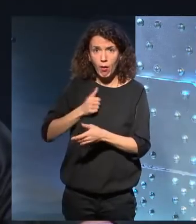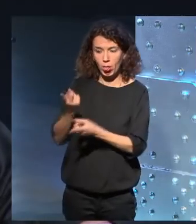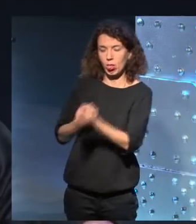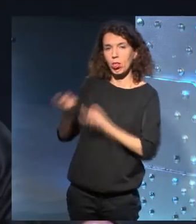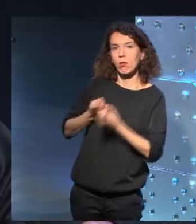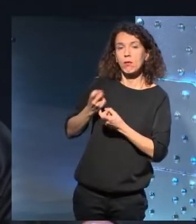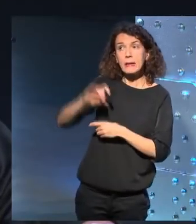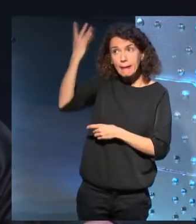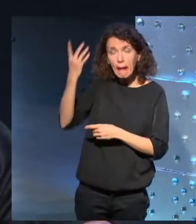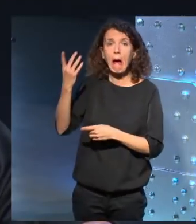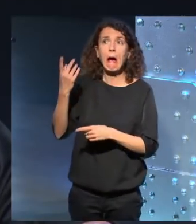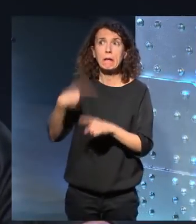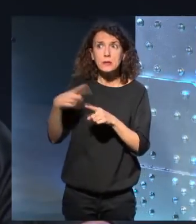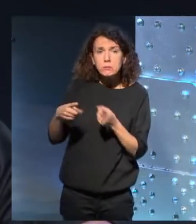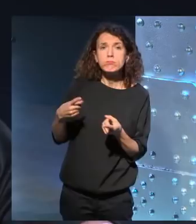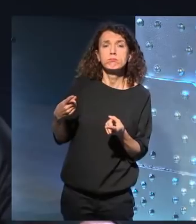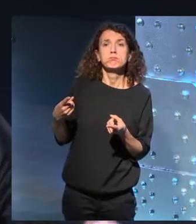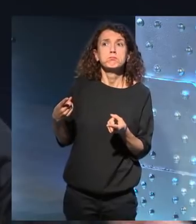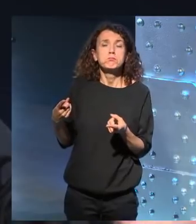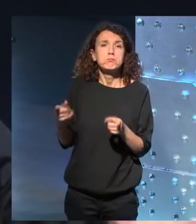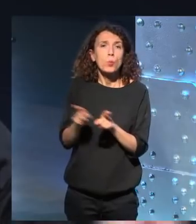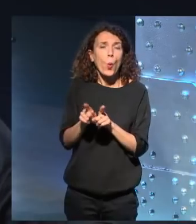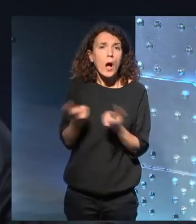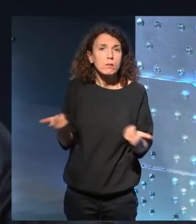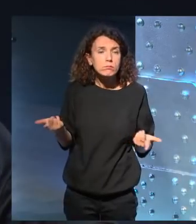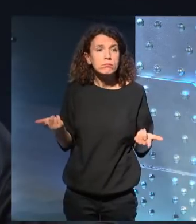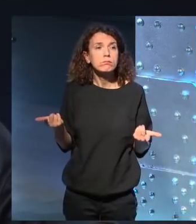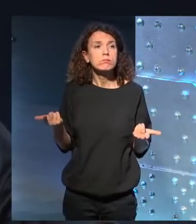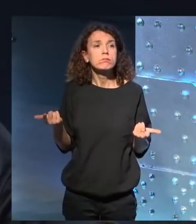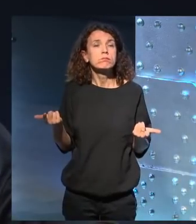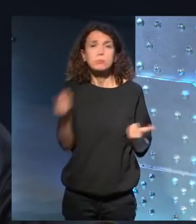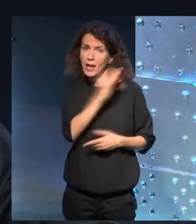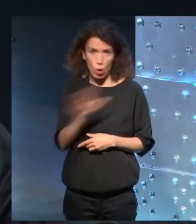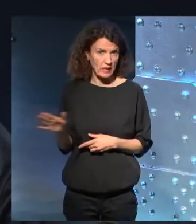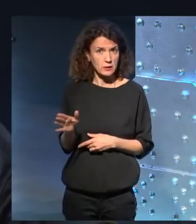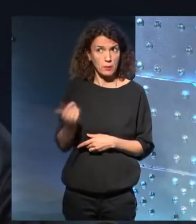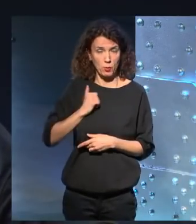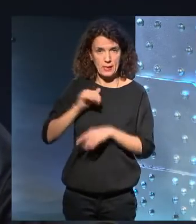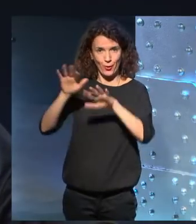ideas que me parecieron más mejores.